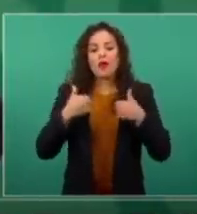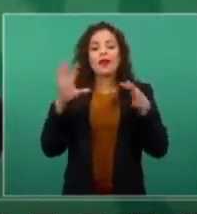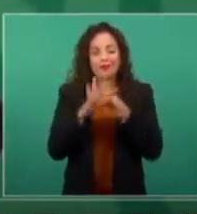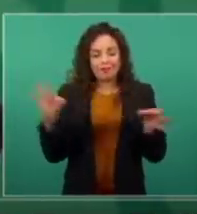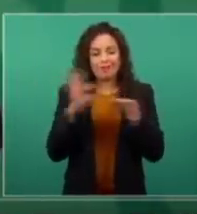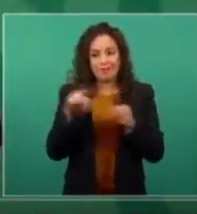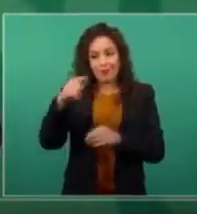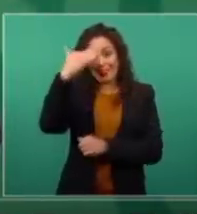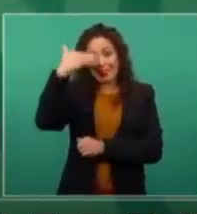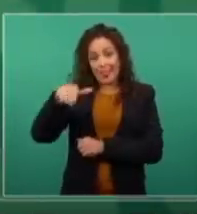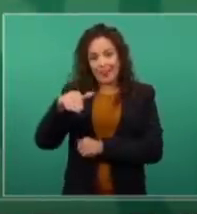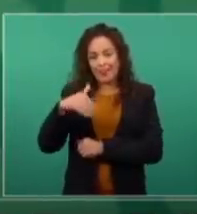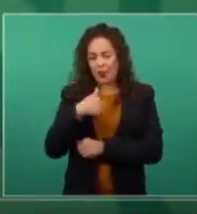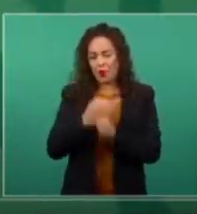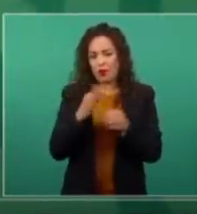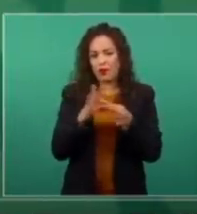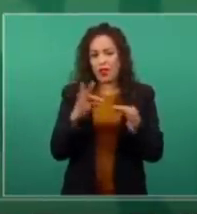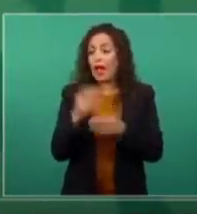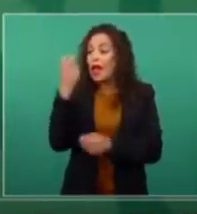En ese año,